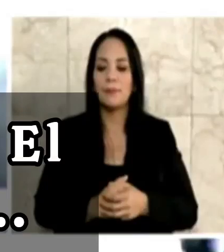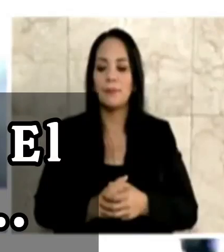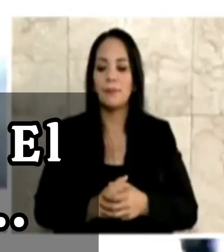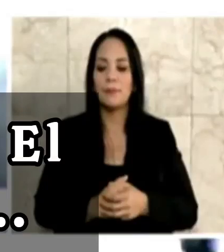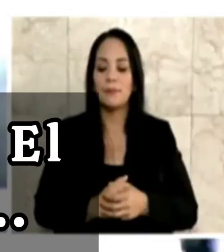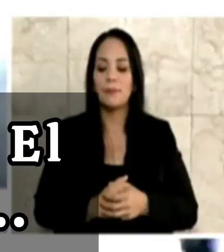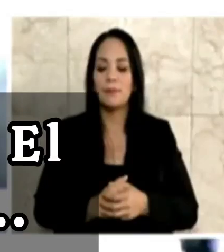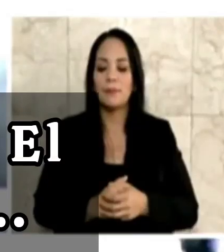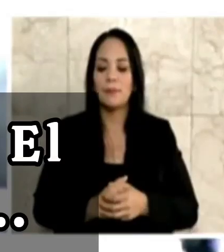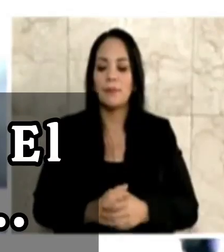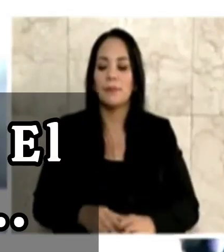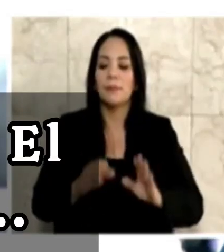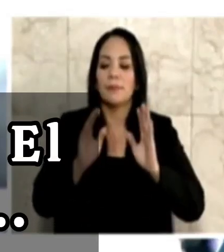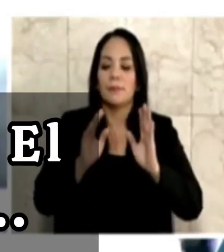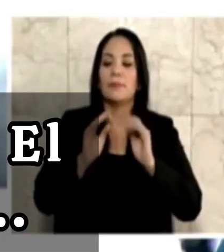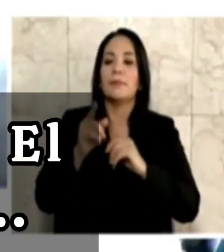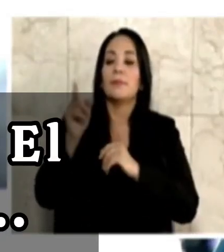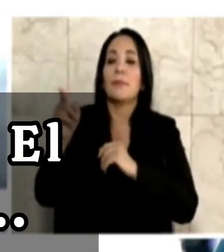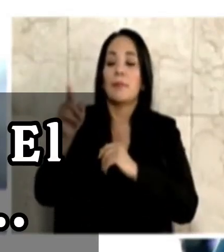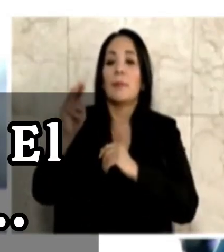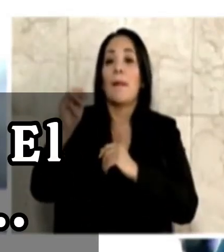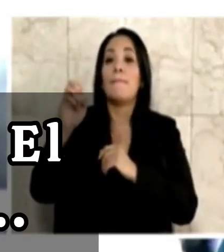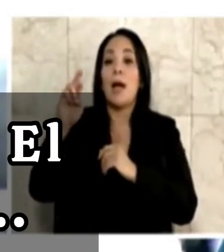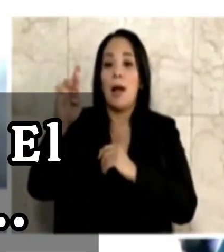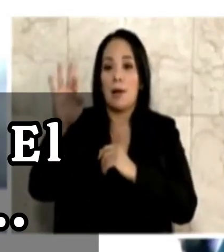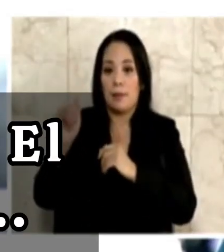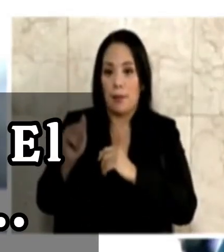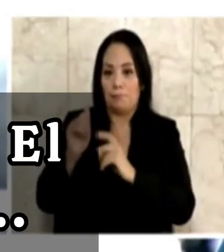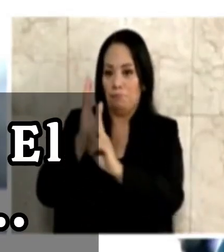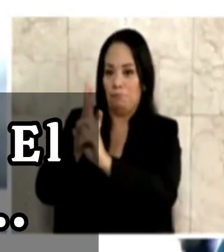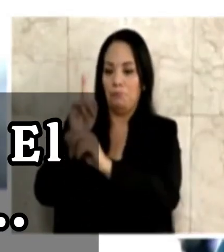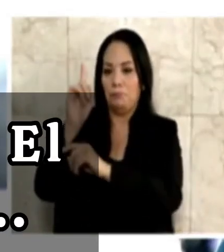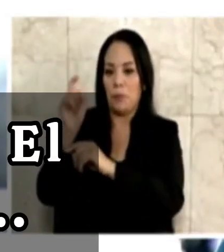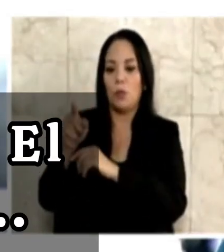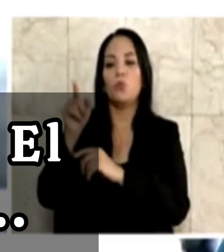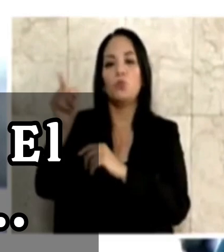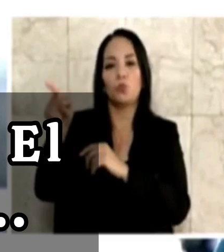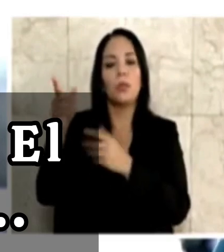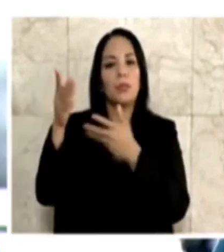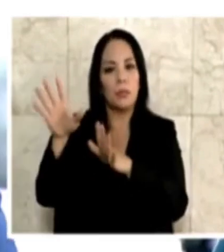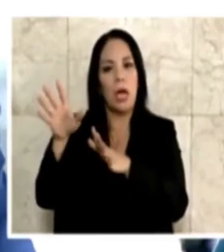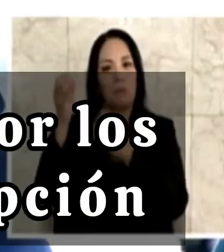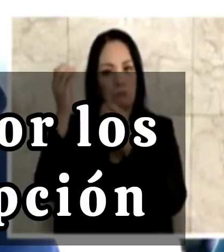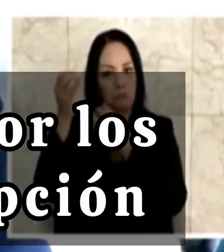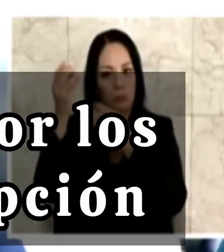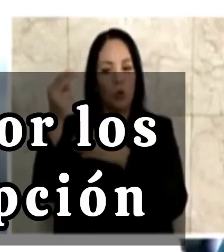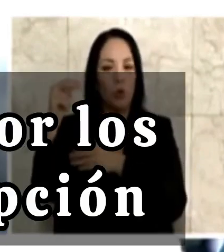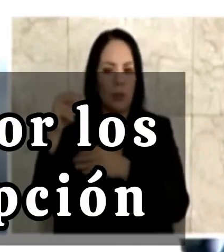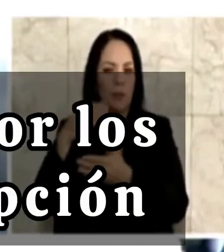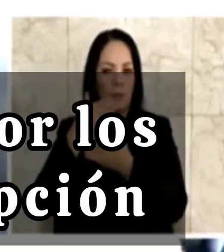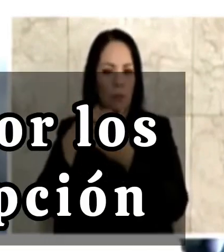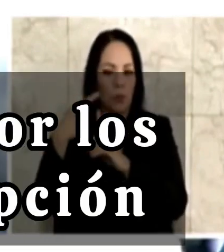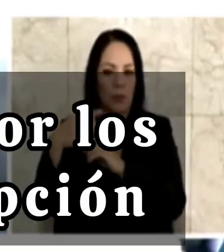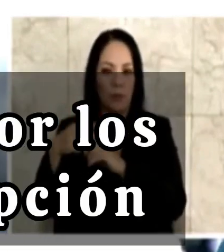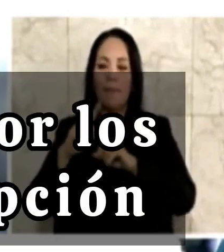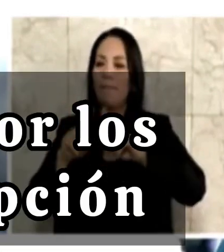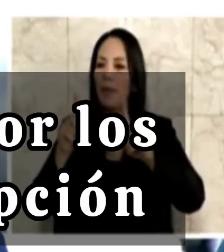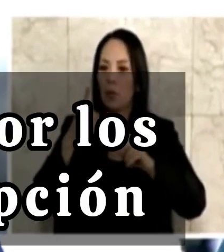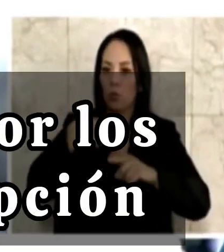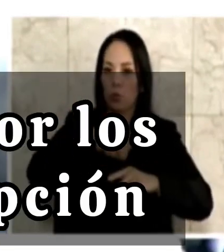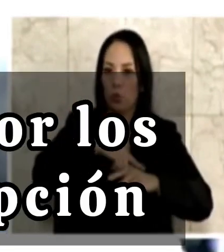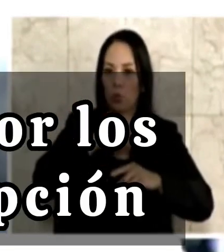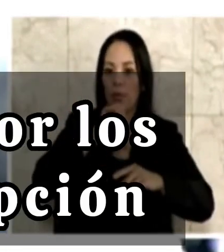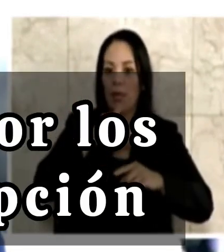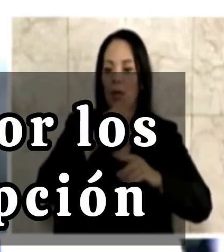Doña Marta, a pesar de que usted ha anunciado noticias muy positivas, la investigación del guardián ha